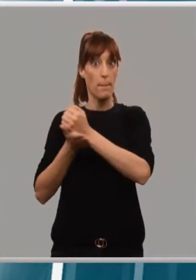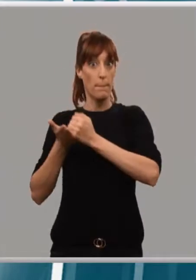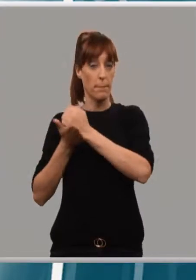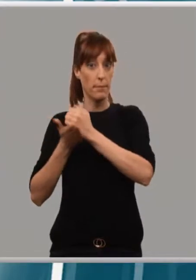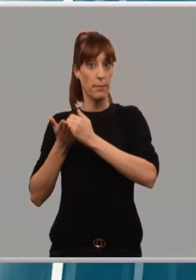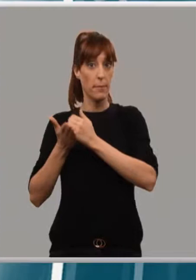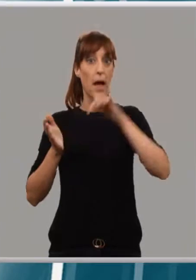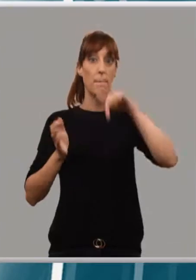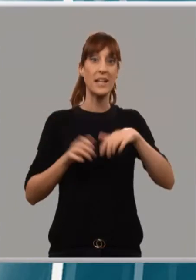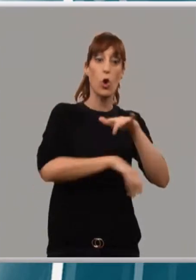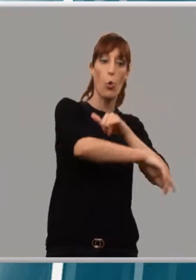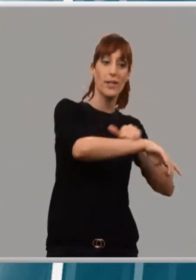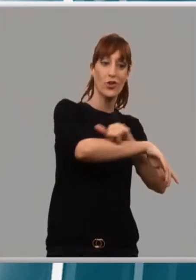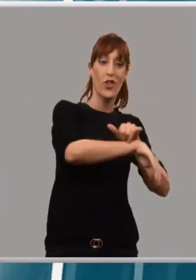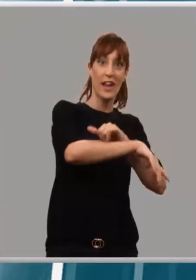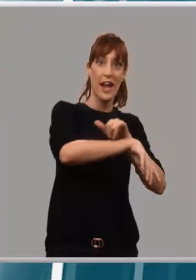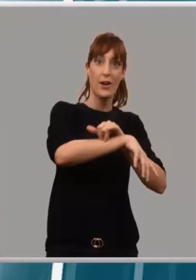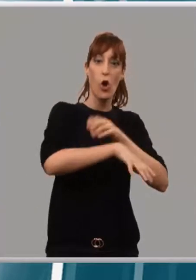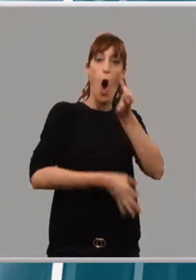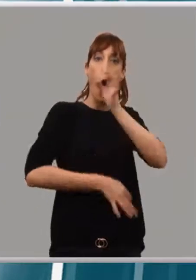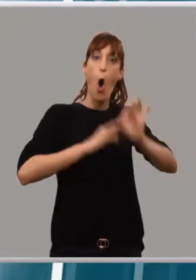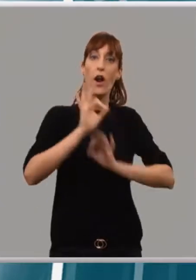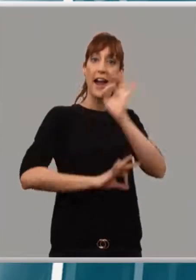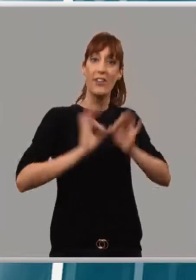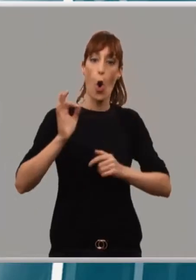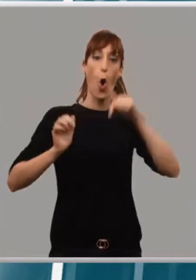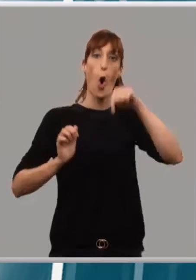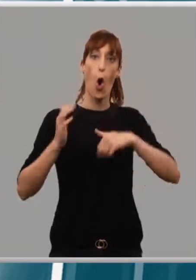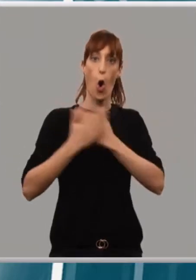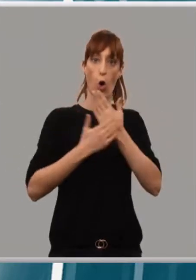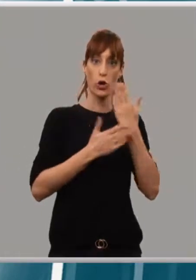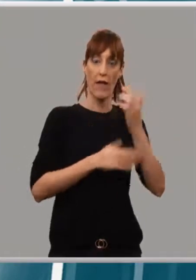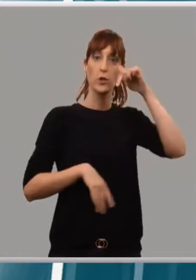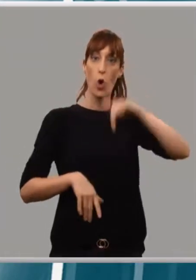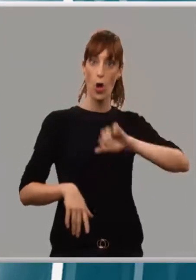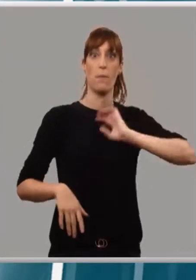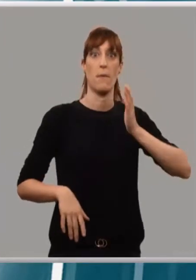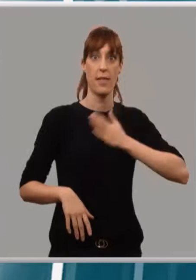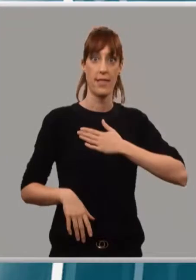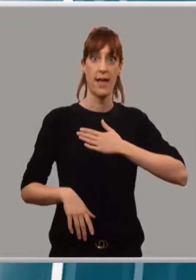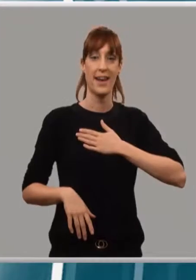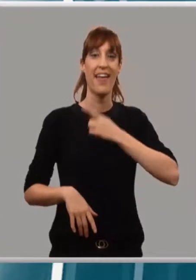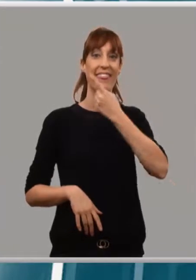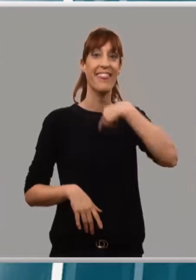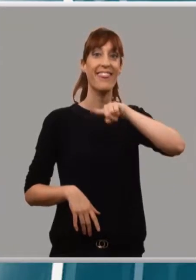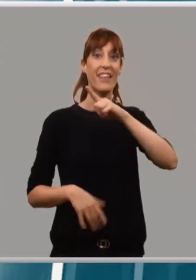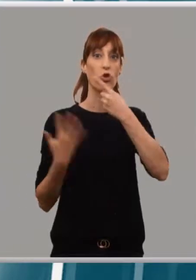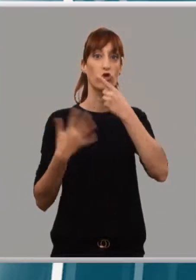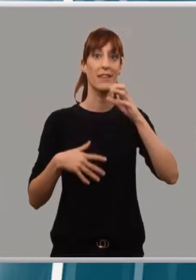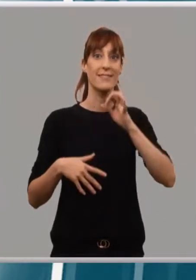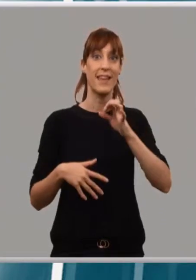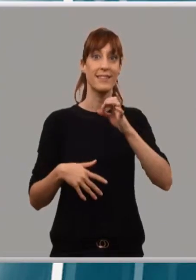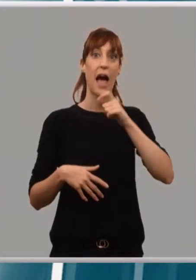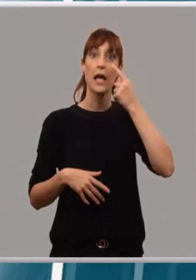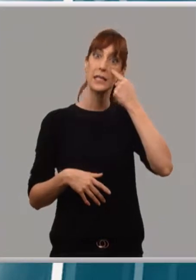estas Jornadas sobre Inspección Farmacéutica. En ellas, hoy y mañana, se dan cita a 160 inspectores que velan por nuestra seguridad